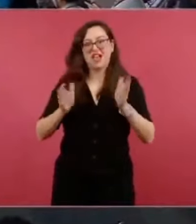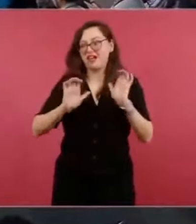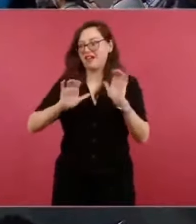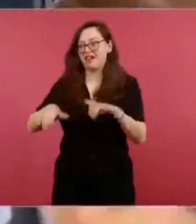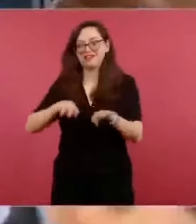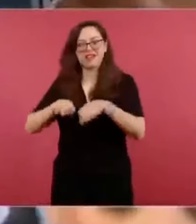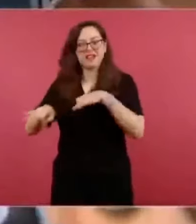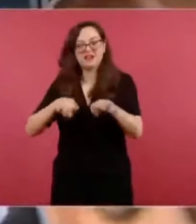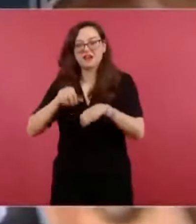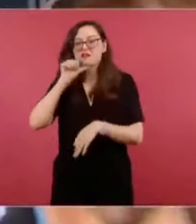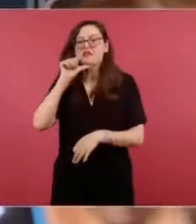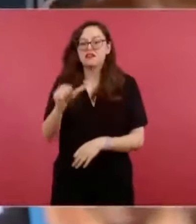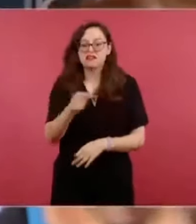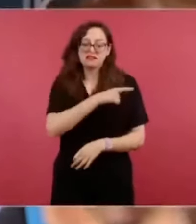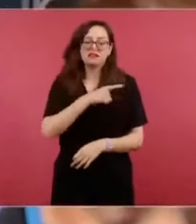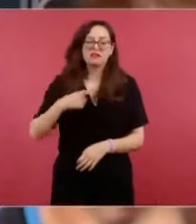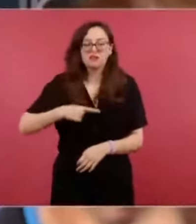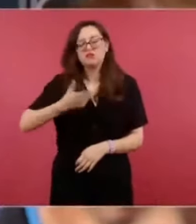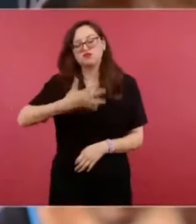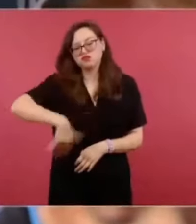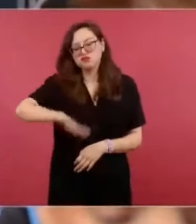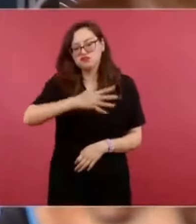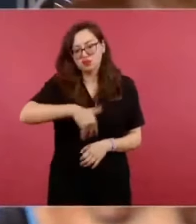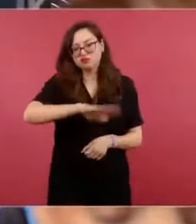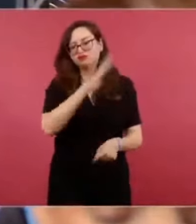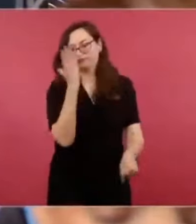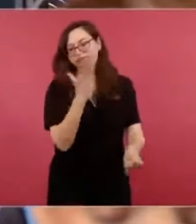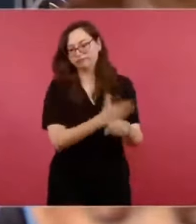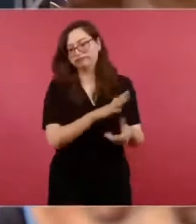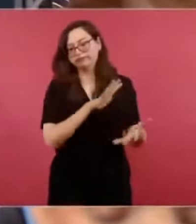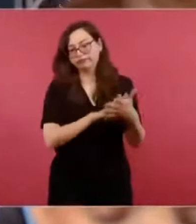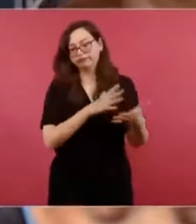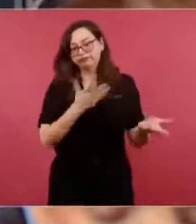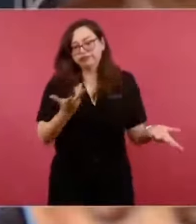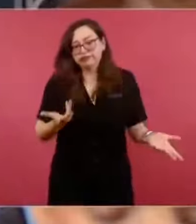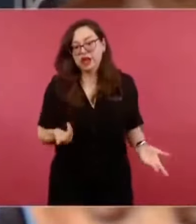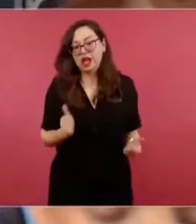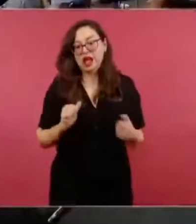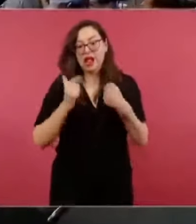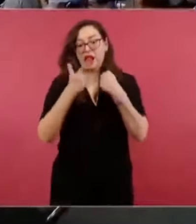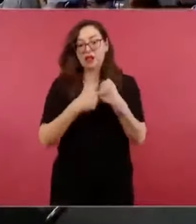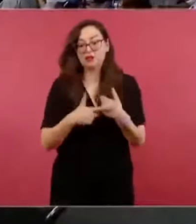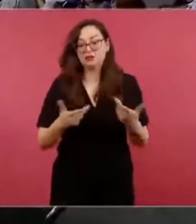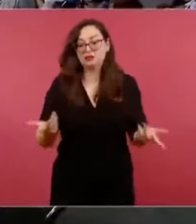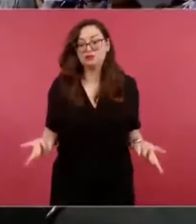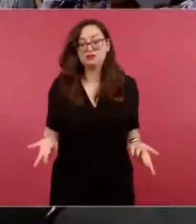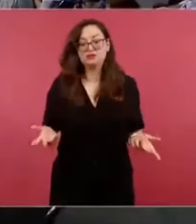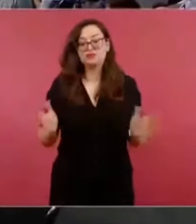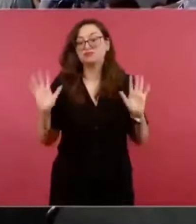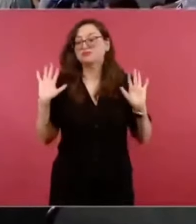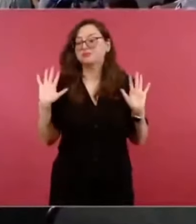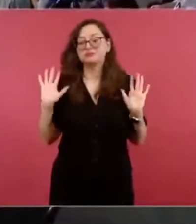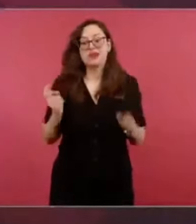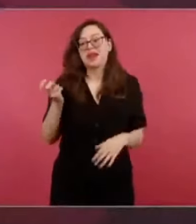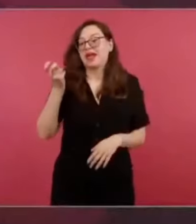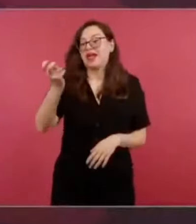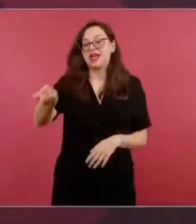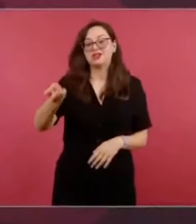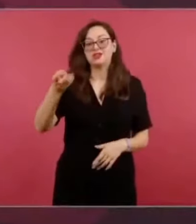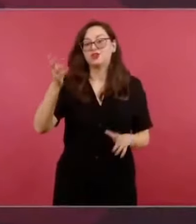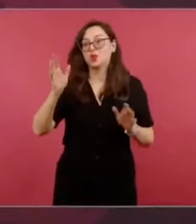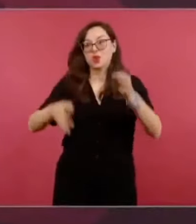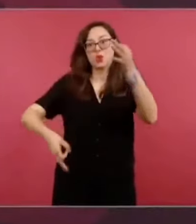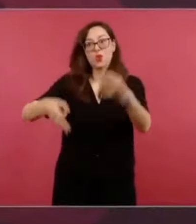la denuncia implicaría a la señora María Amparo Casado? Bueno, eso es algo que tienen que analizarse en el